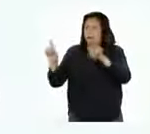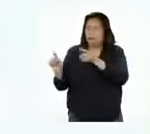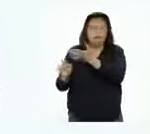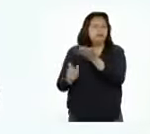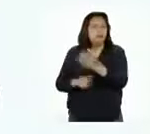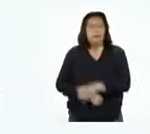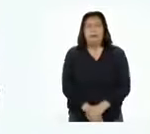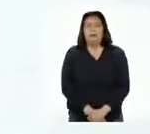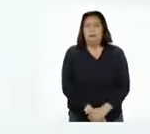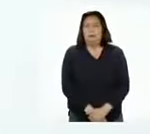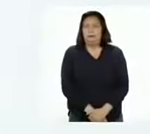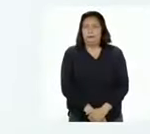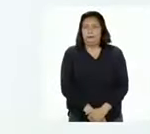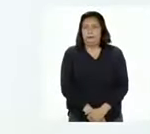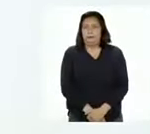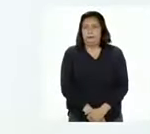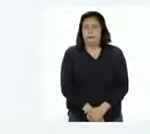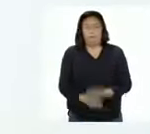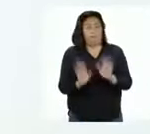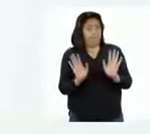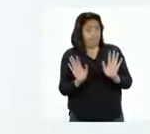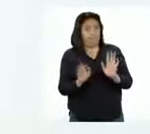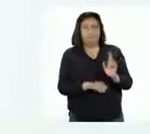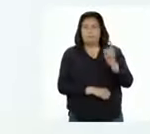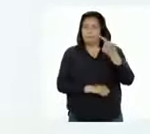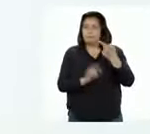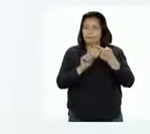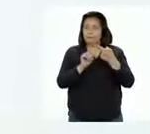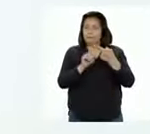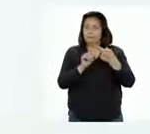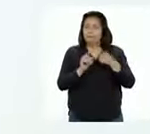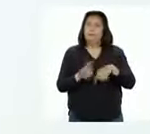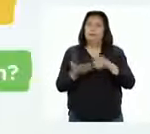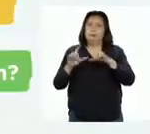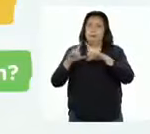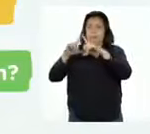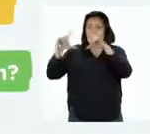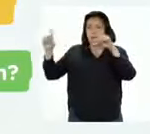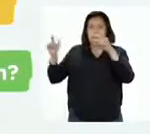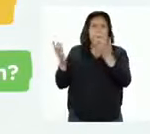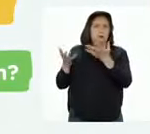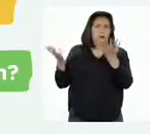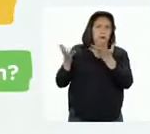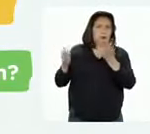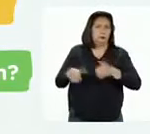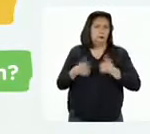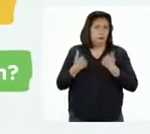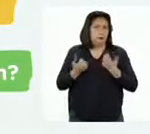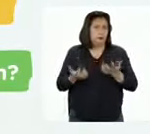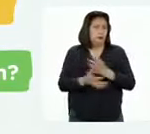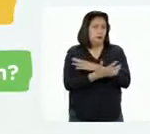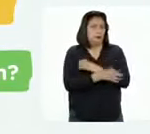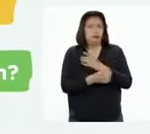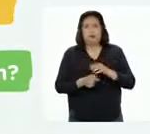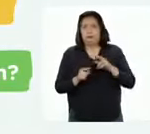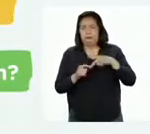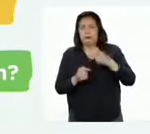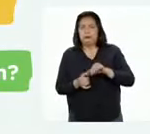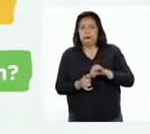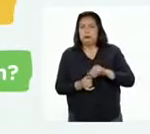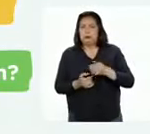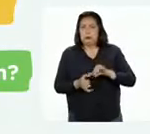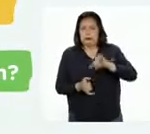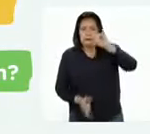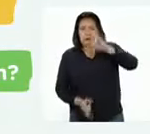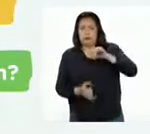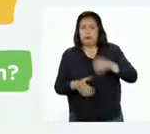la infografía. Bueno, primero tenemos que buscar en el texto la información sobre dónde viven esos osos. Luego, ¿qué altura tienen